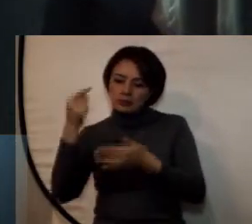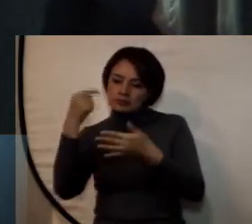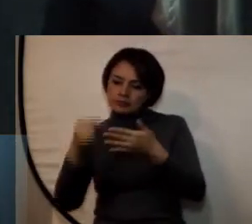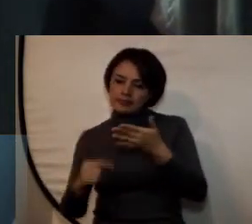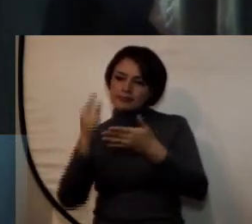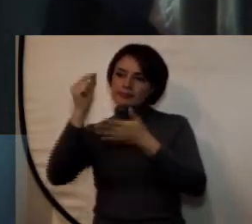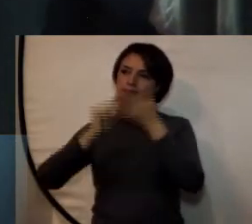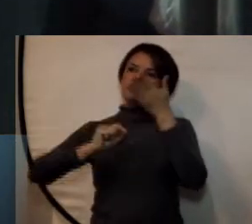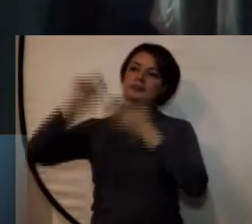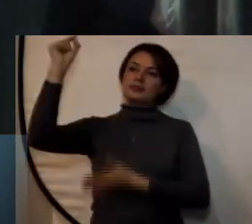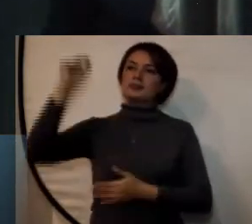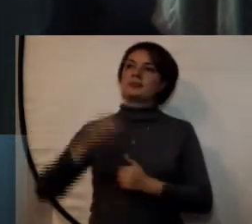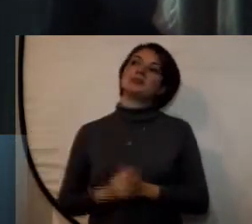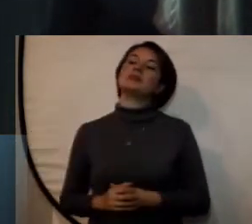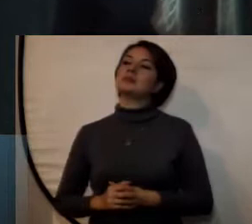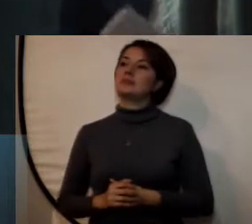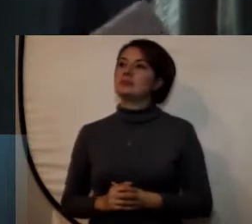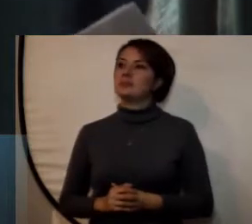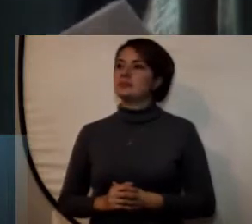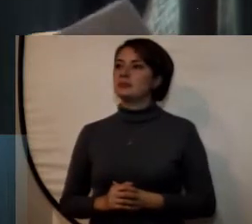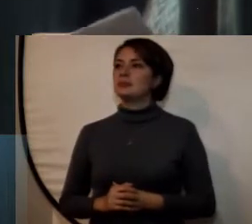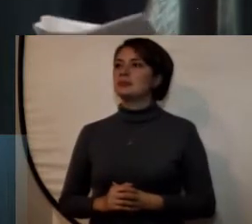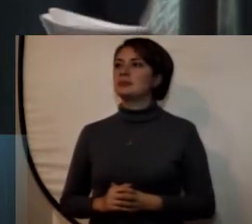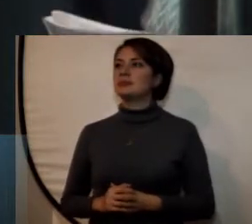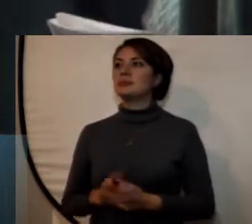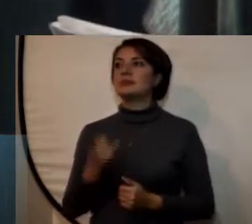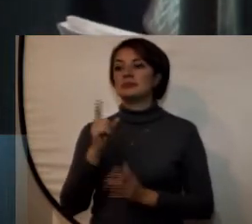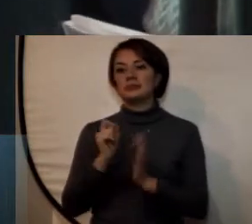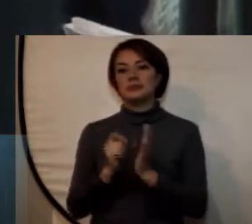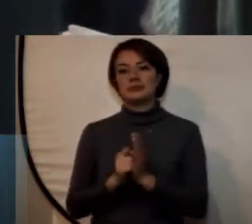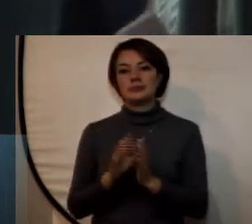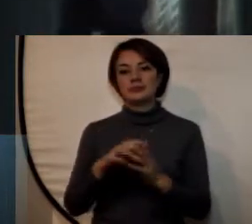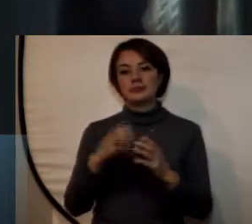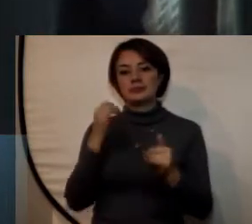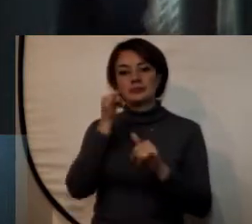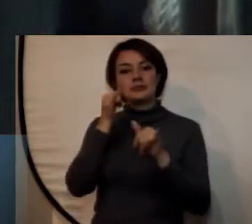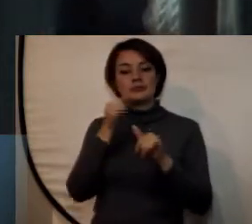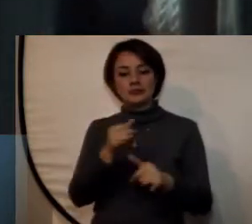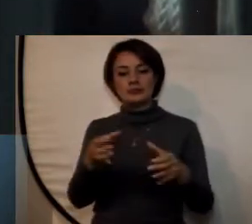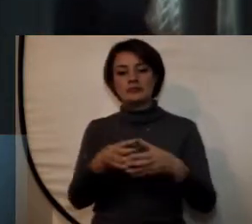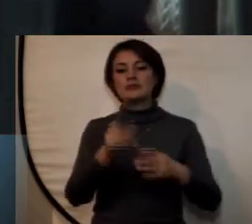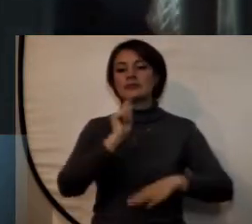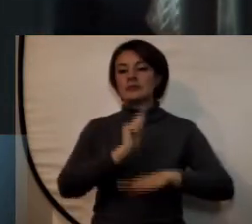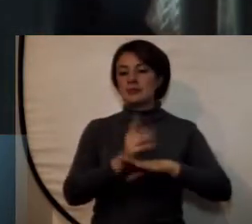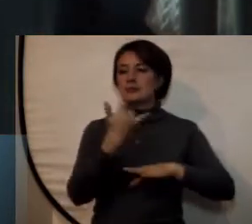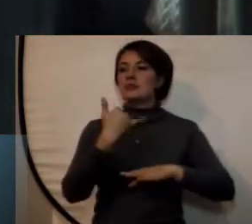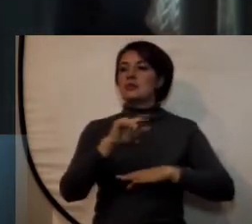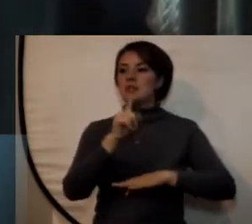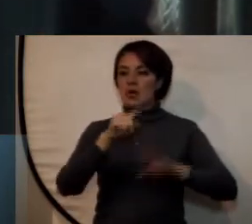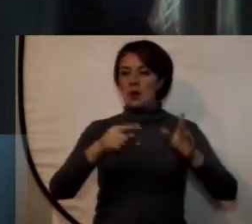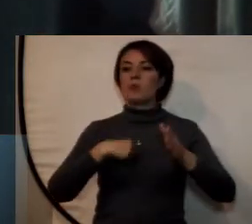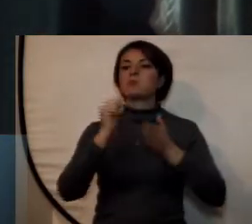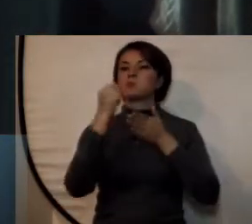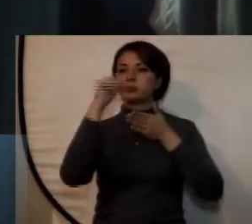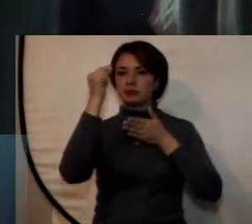acreditaciones sin embargo en la facultad de ingeniería ya contamos con algunas acreditaciones que nos